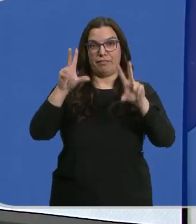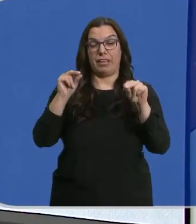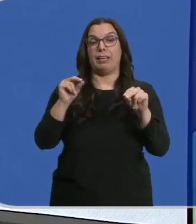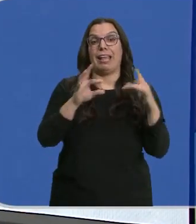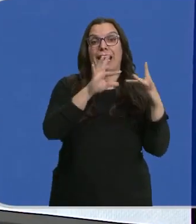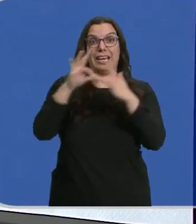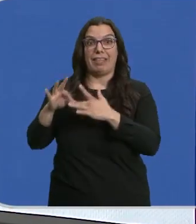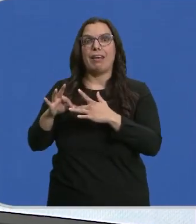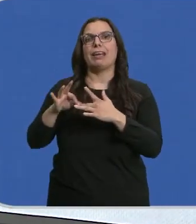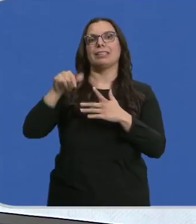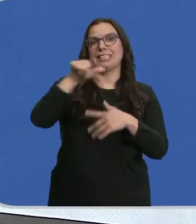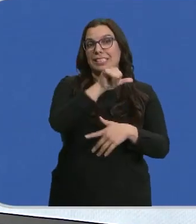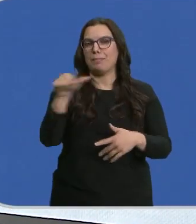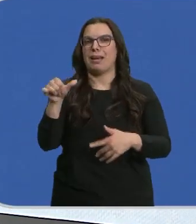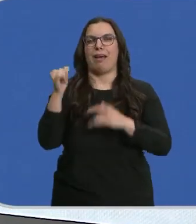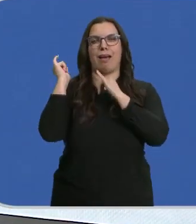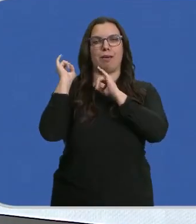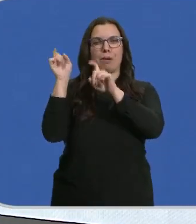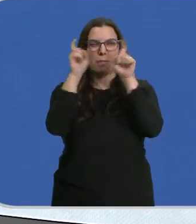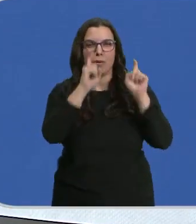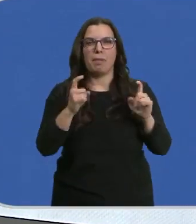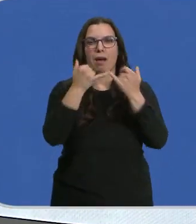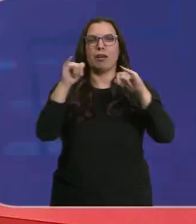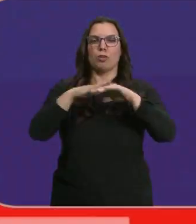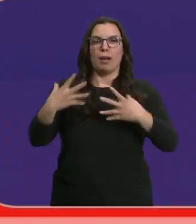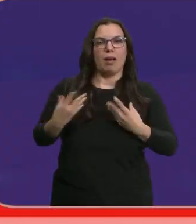intensifican sus actos para acompañar a los candidatos.